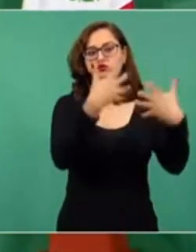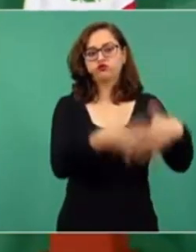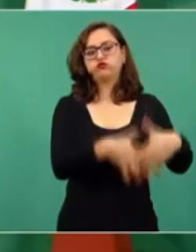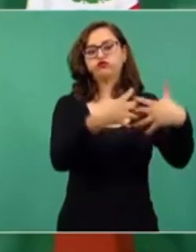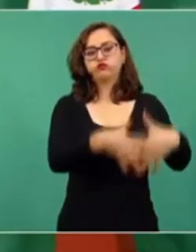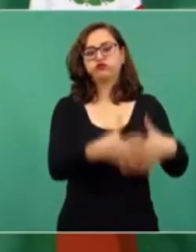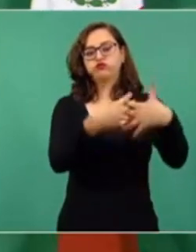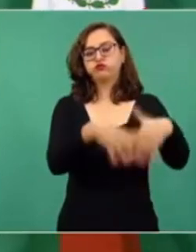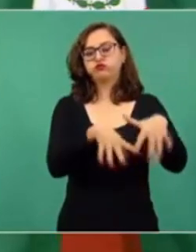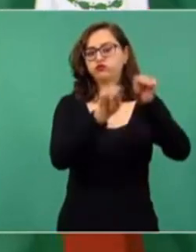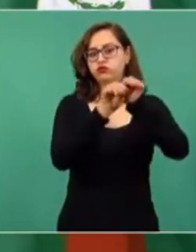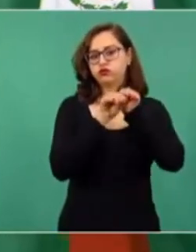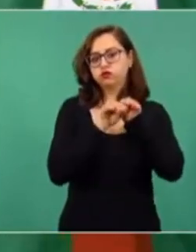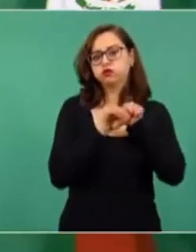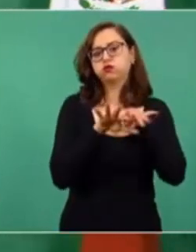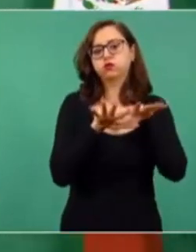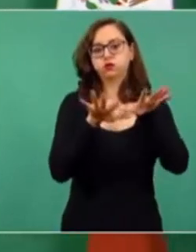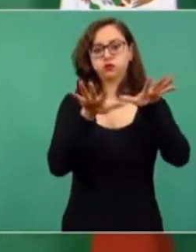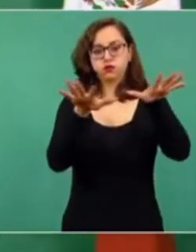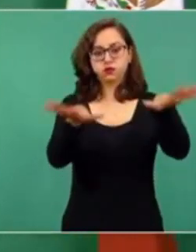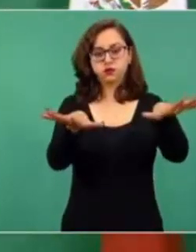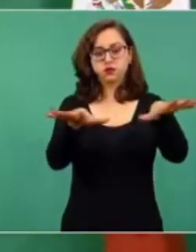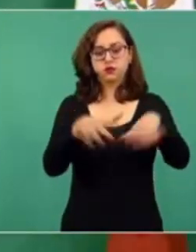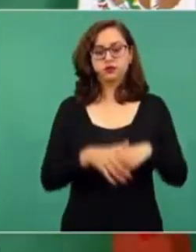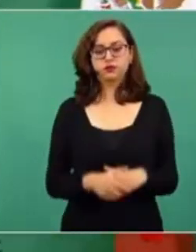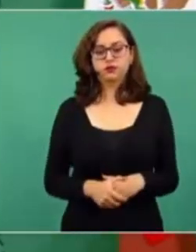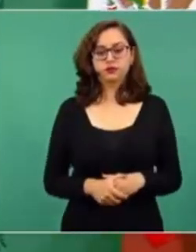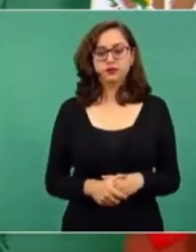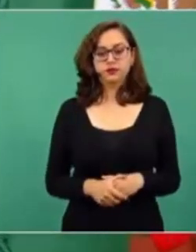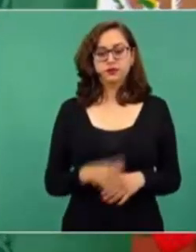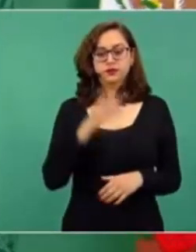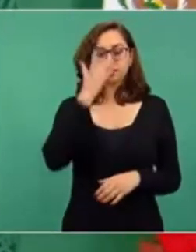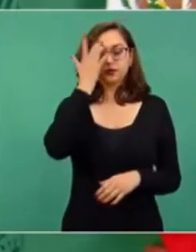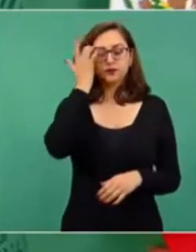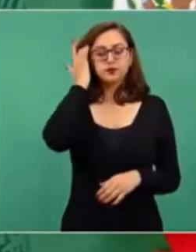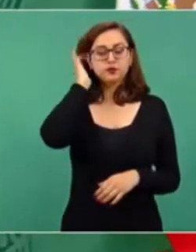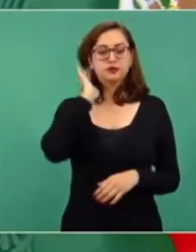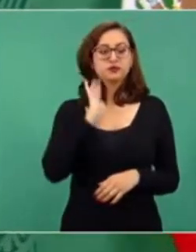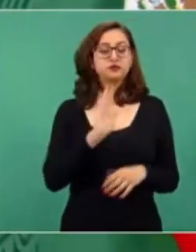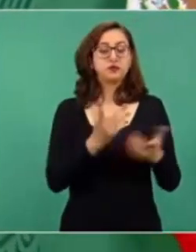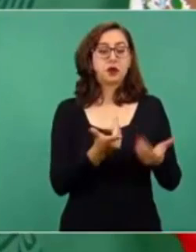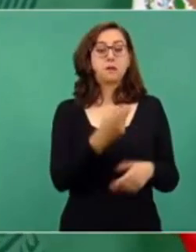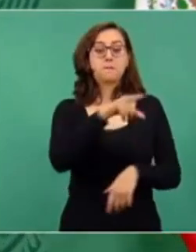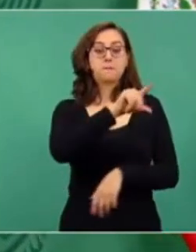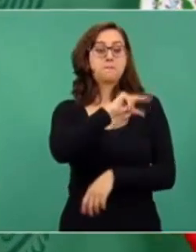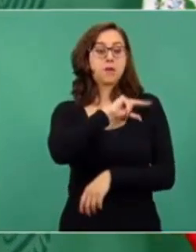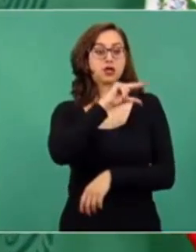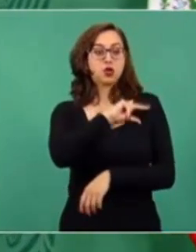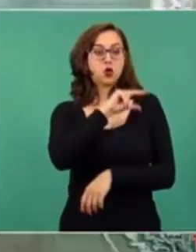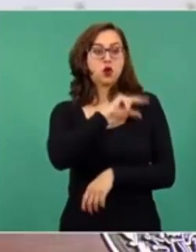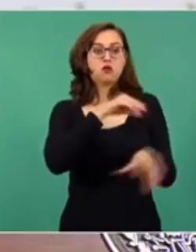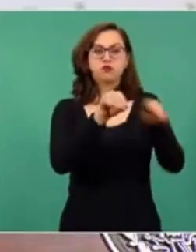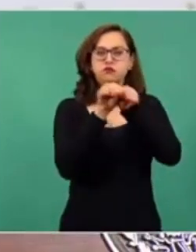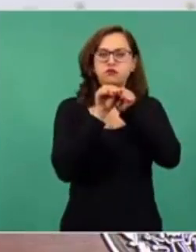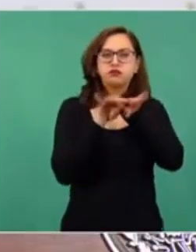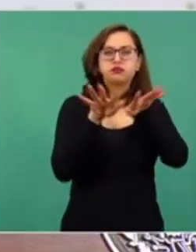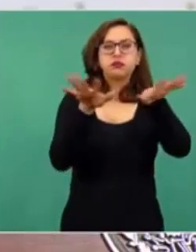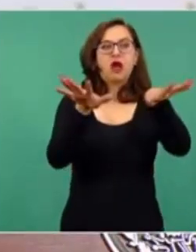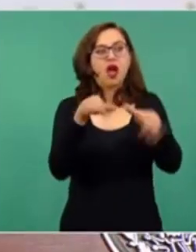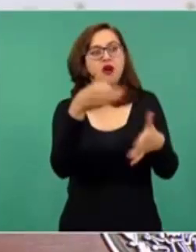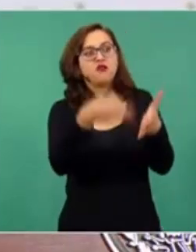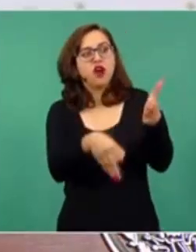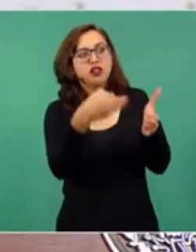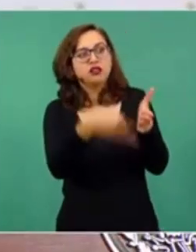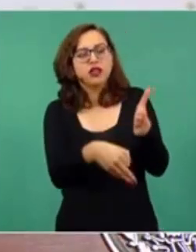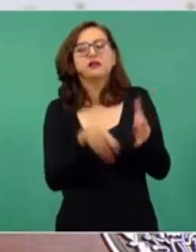producían las particulares y luego las de la Comisión Federal de Electricidad.